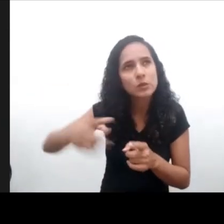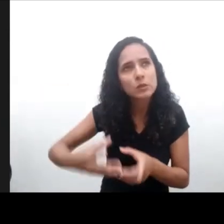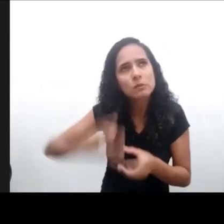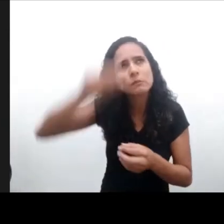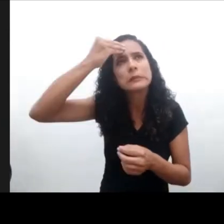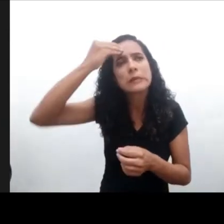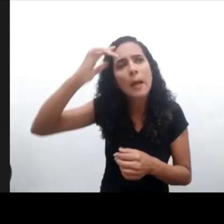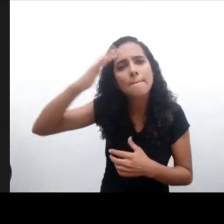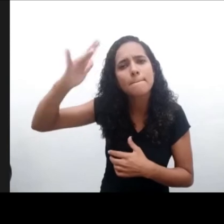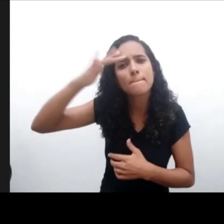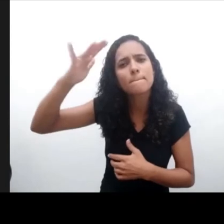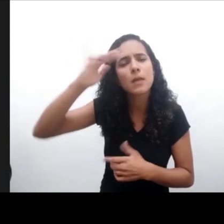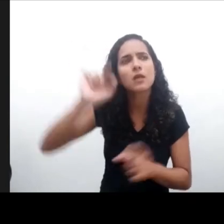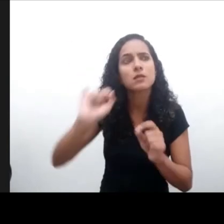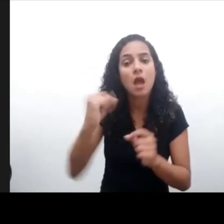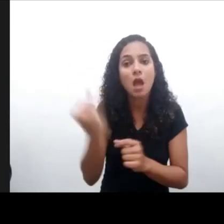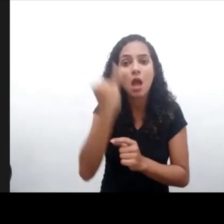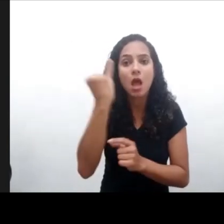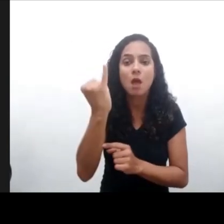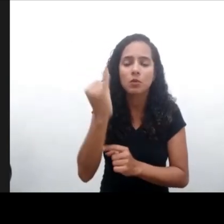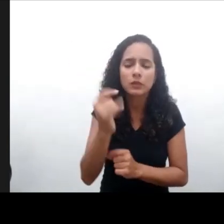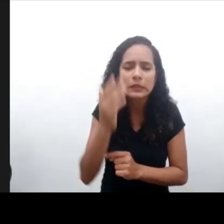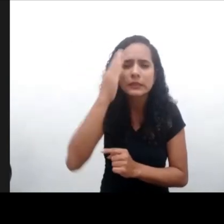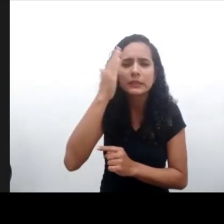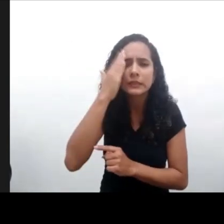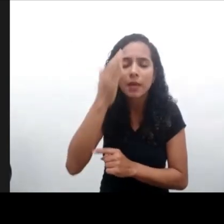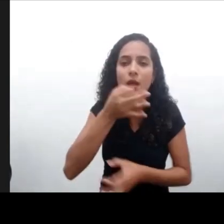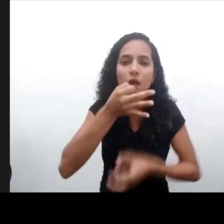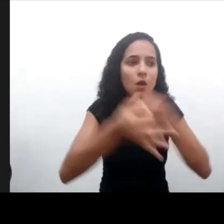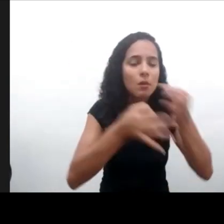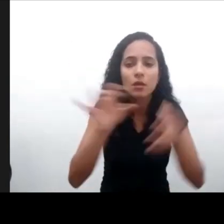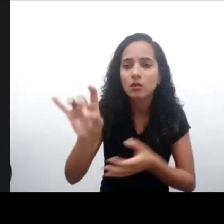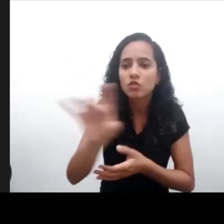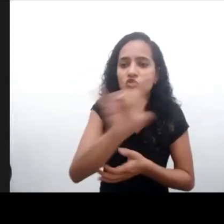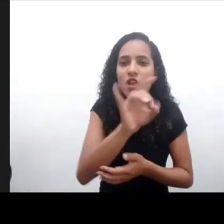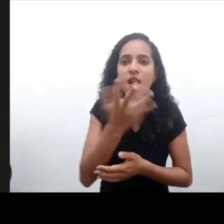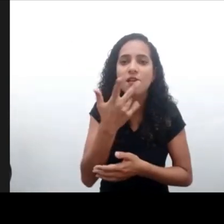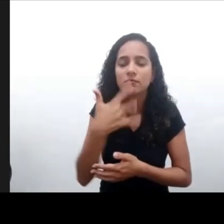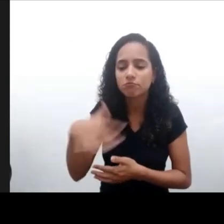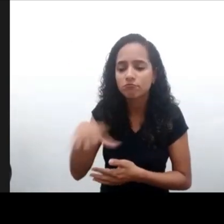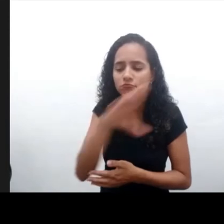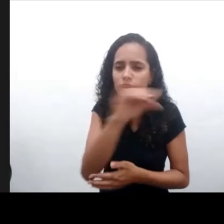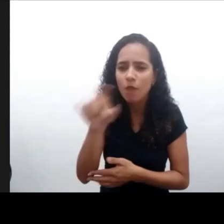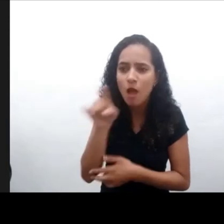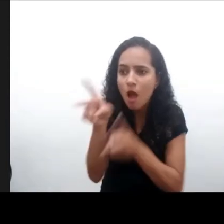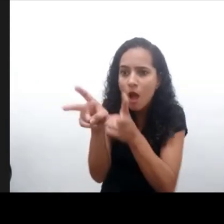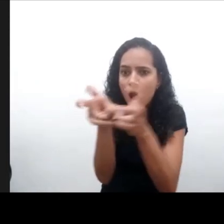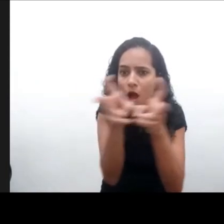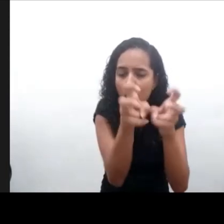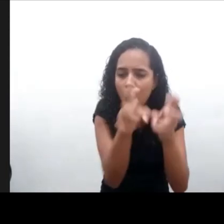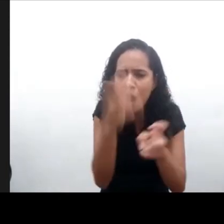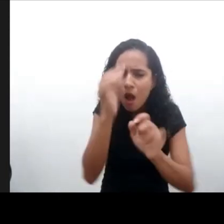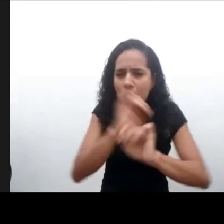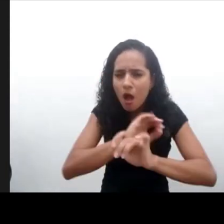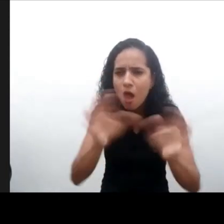escuchar de manera directa las opiniones de las niñas y adolescencia sobre cómo cohabitan Internet y cómo lo construyen. Como